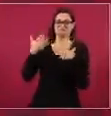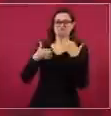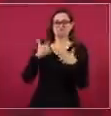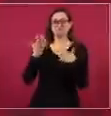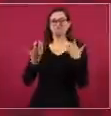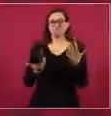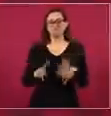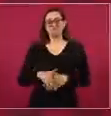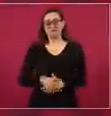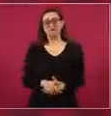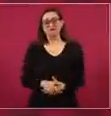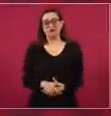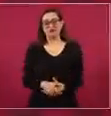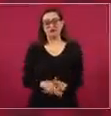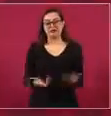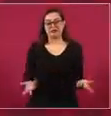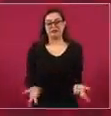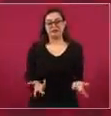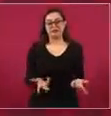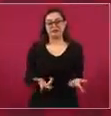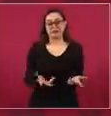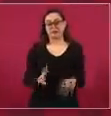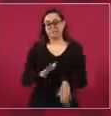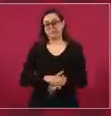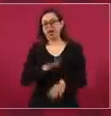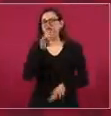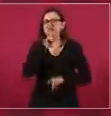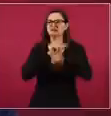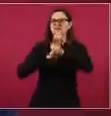se va a seguir incrementando